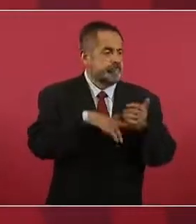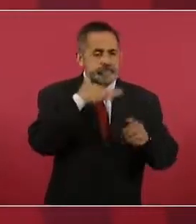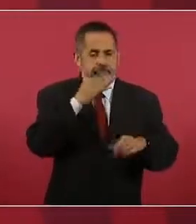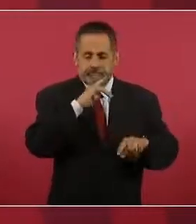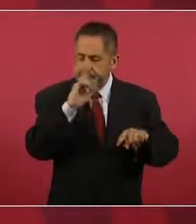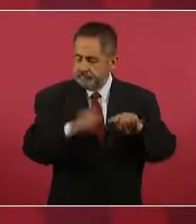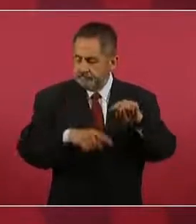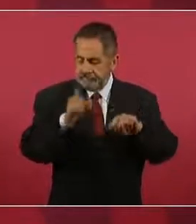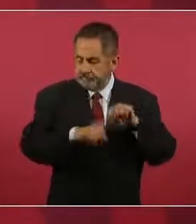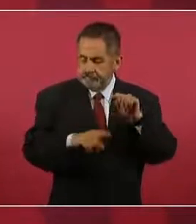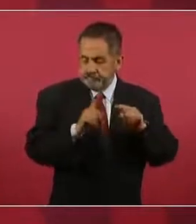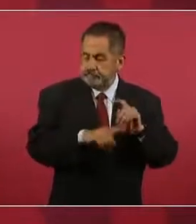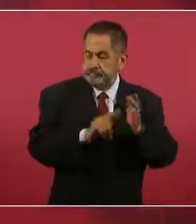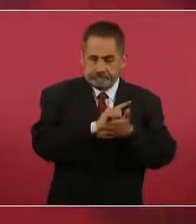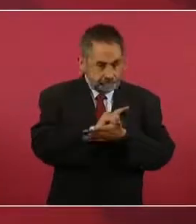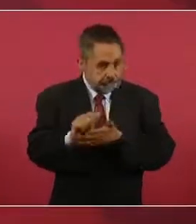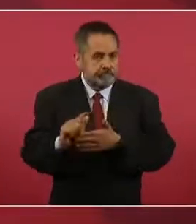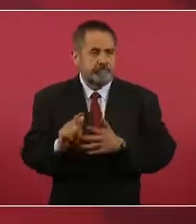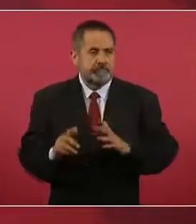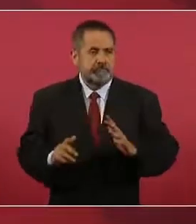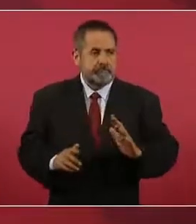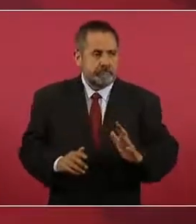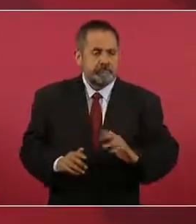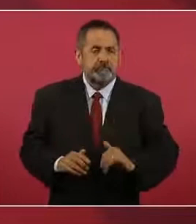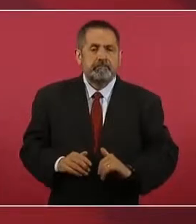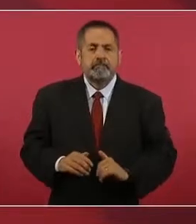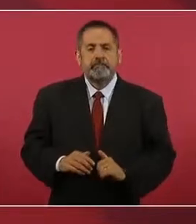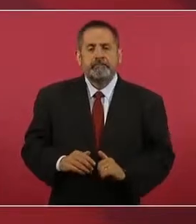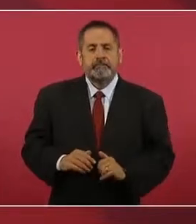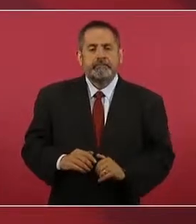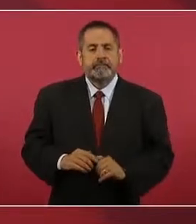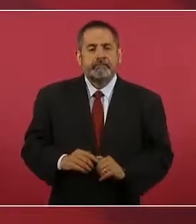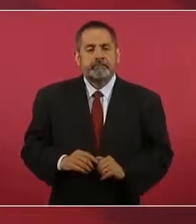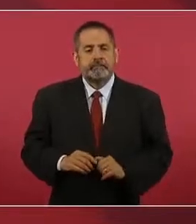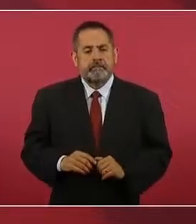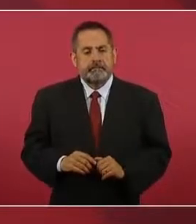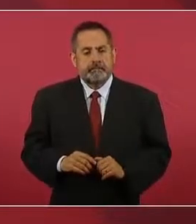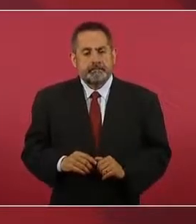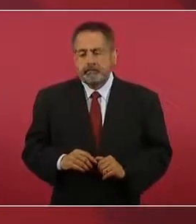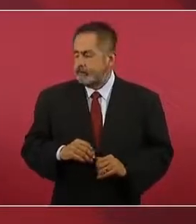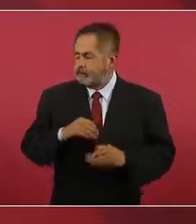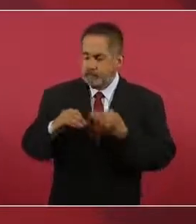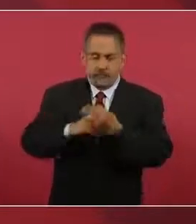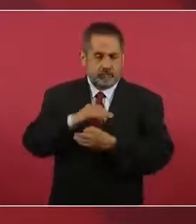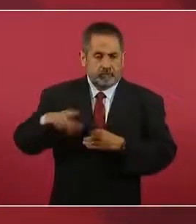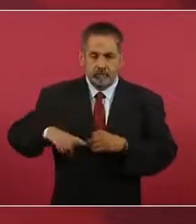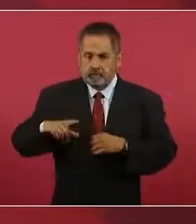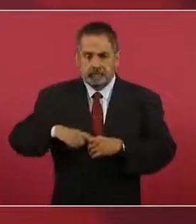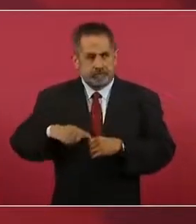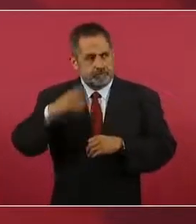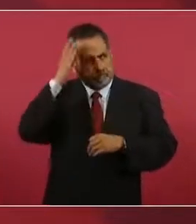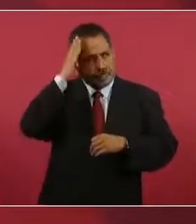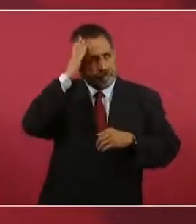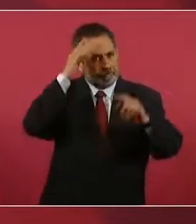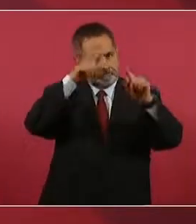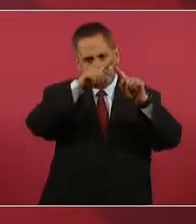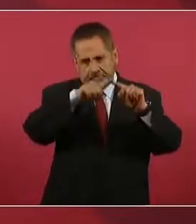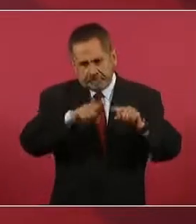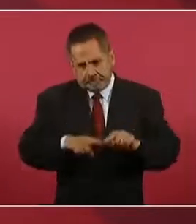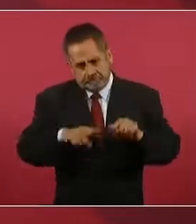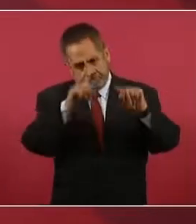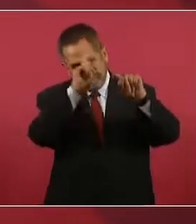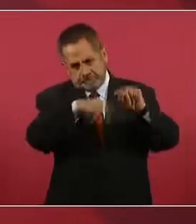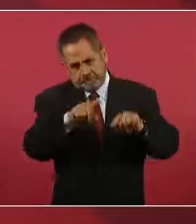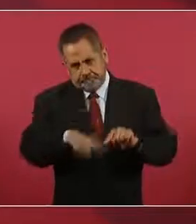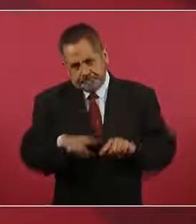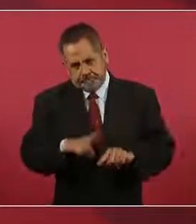en todo el gobierno, de arriba hacia abajo, y